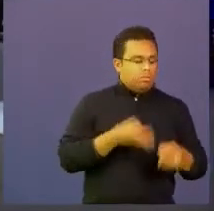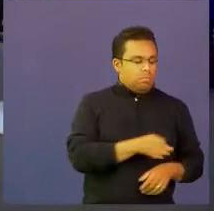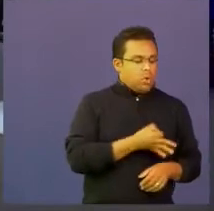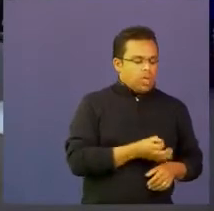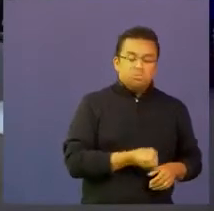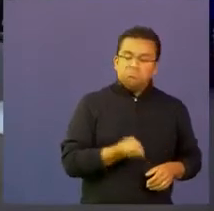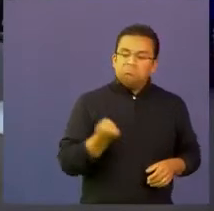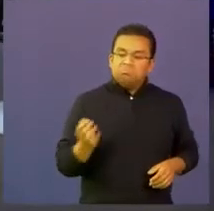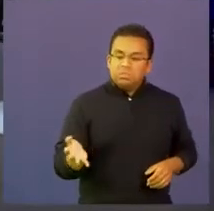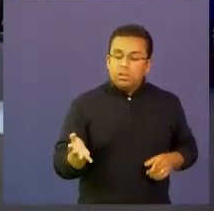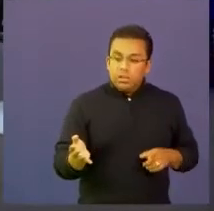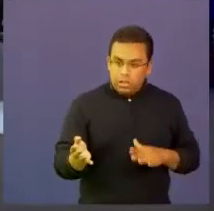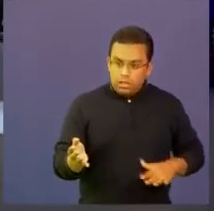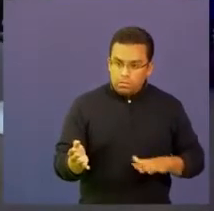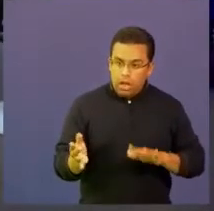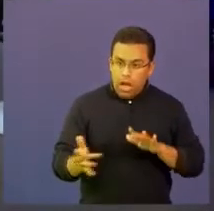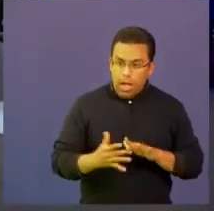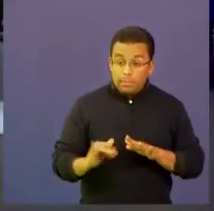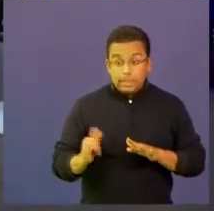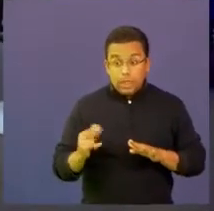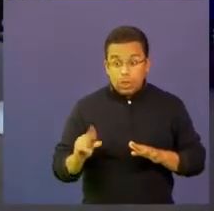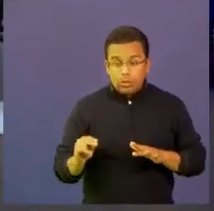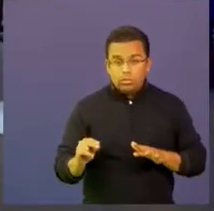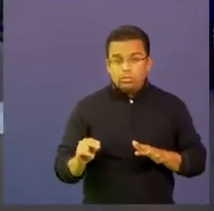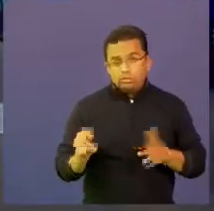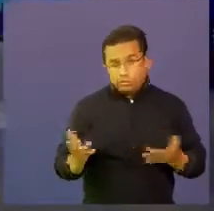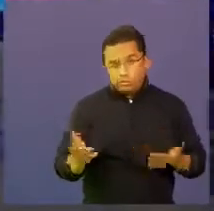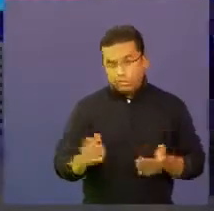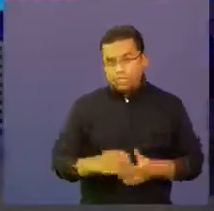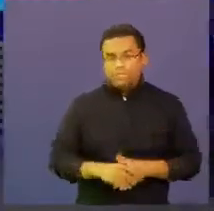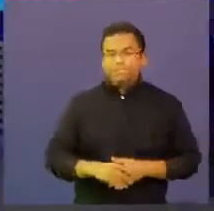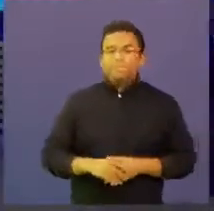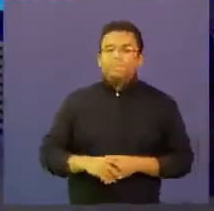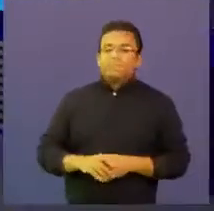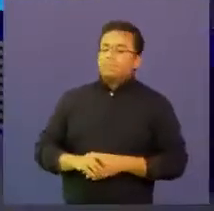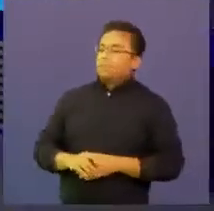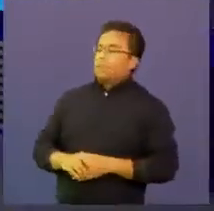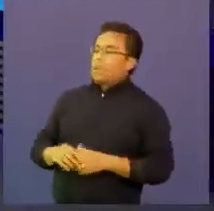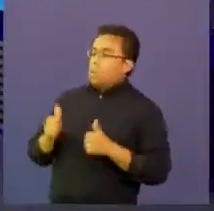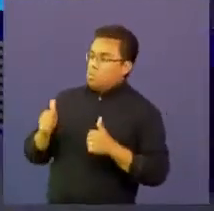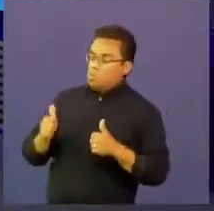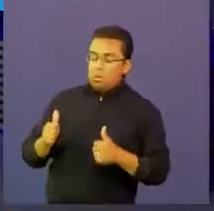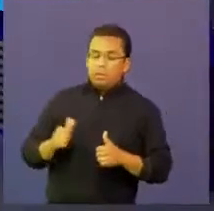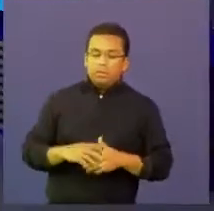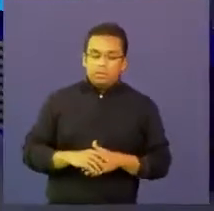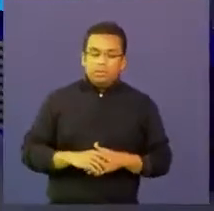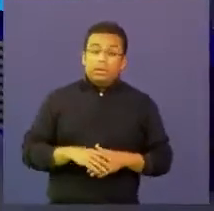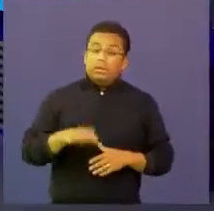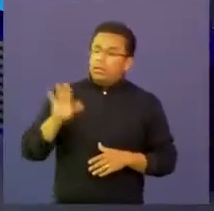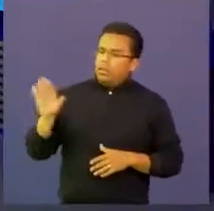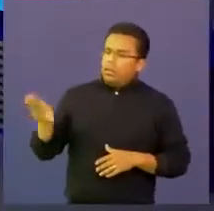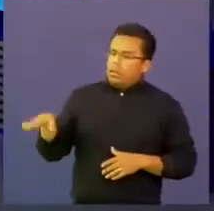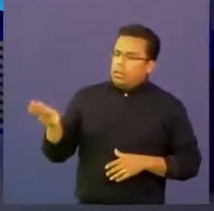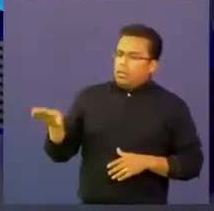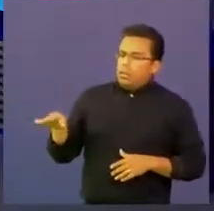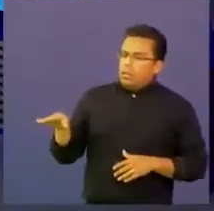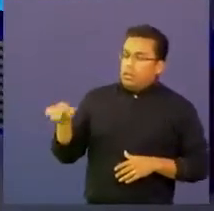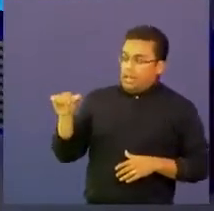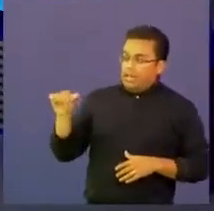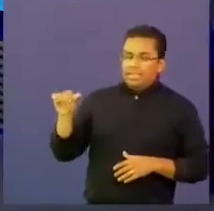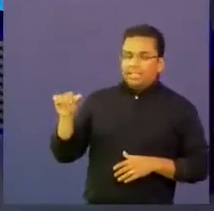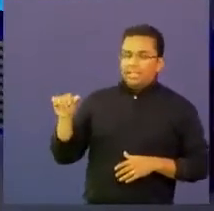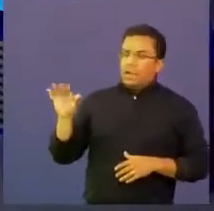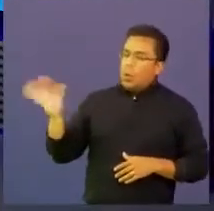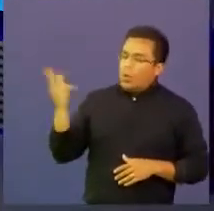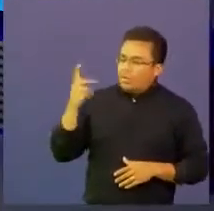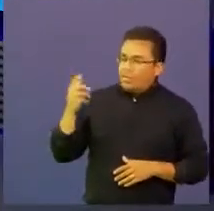tomar tanto para el territorio como para el sector. Ok. Martica cuéntanos tú en esto que te pongo